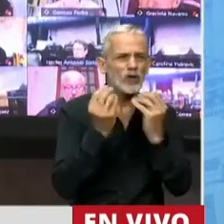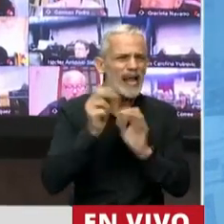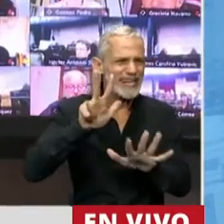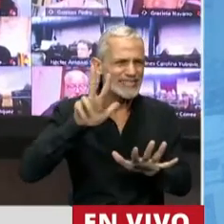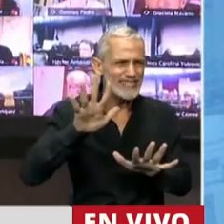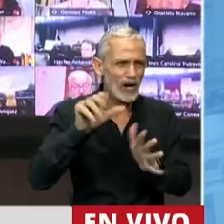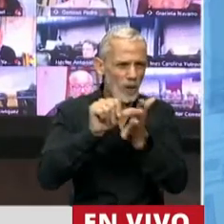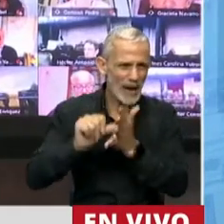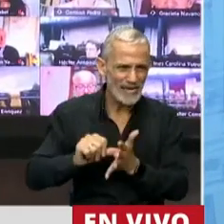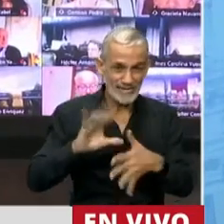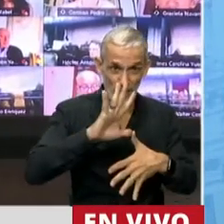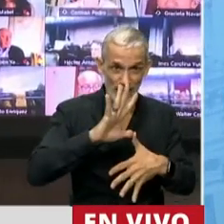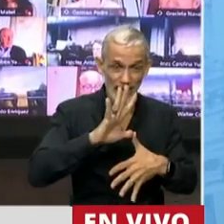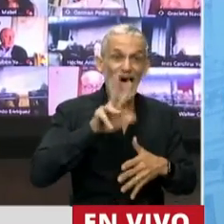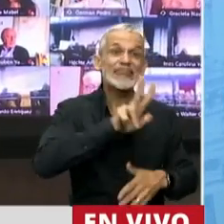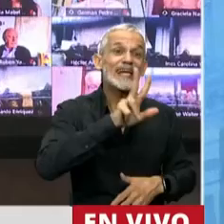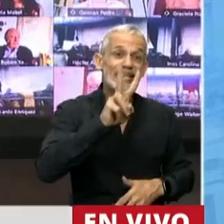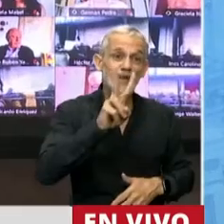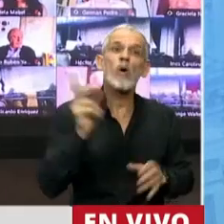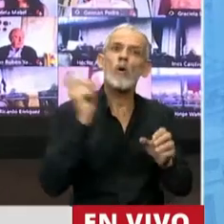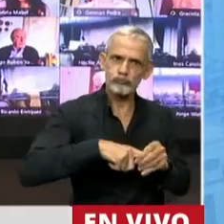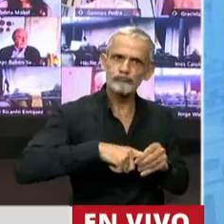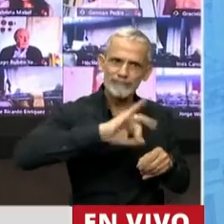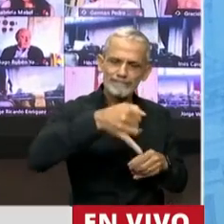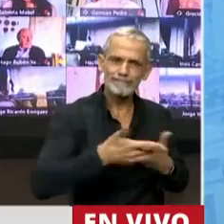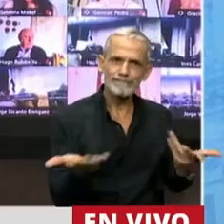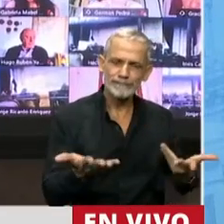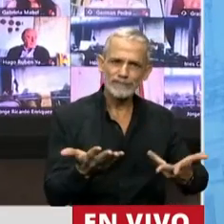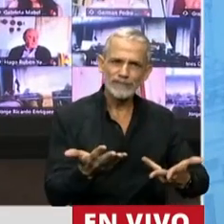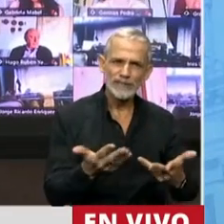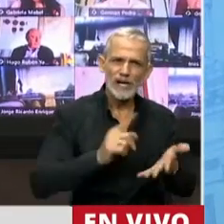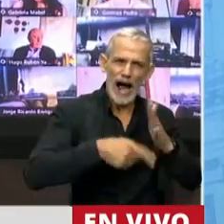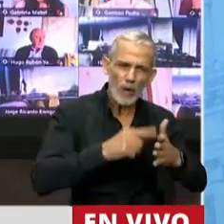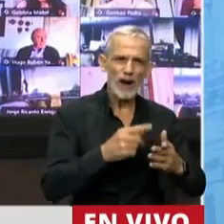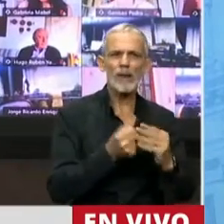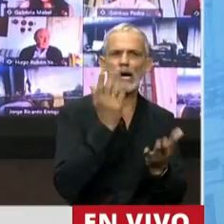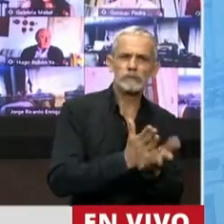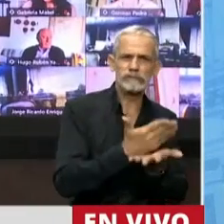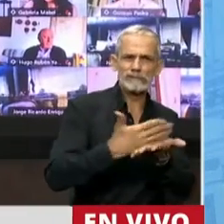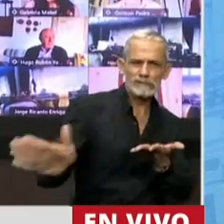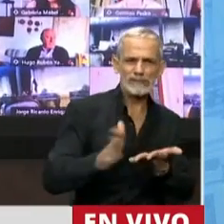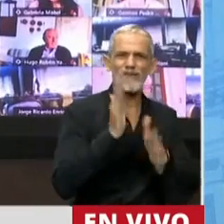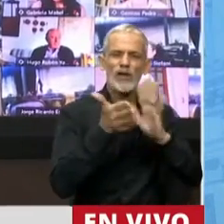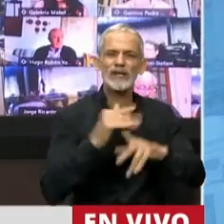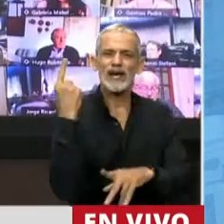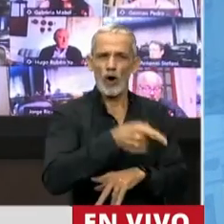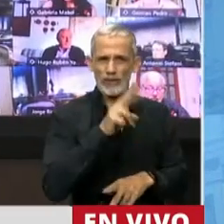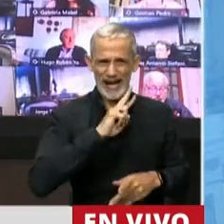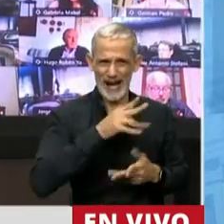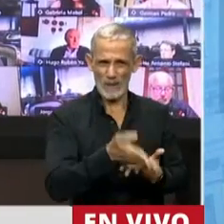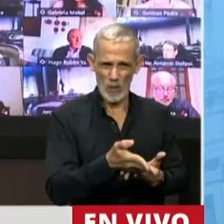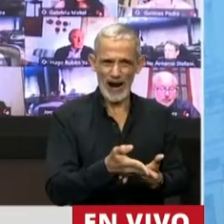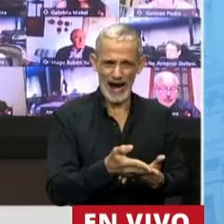países americanos son parte del convenio interamericano para prevenir, sancionar y erradicar la violencia contra la mujer.